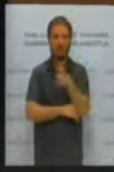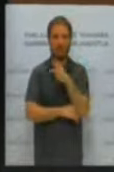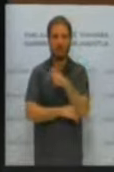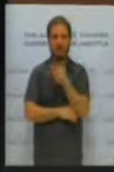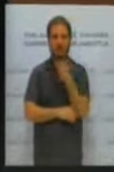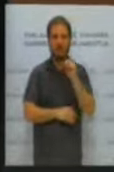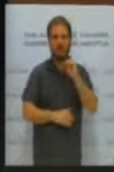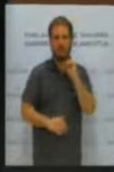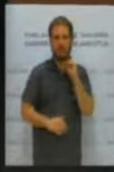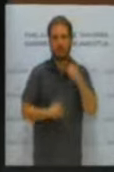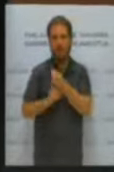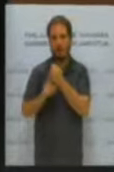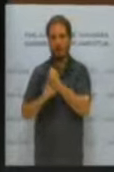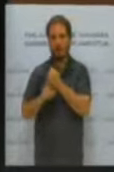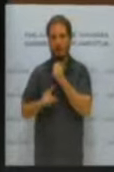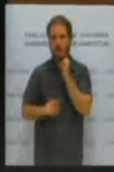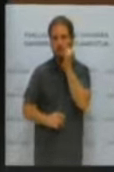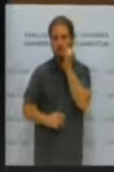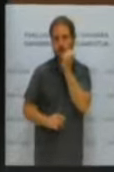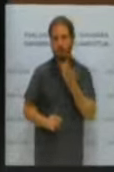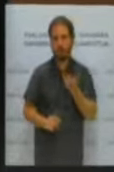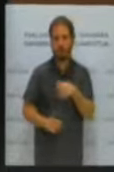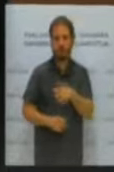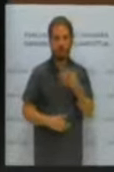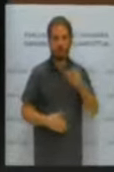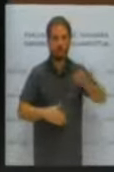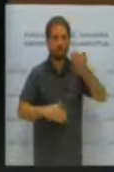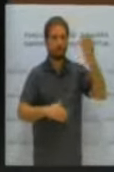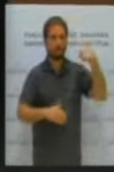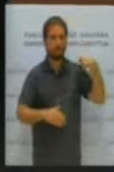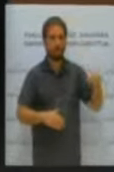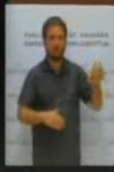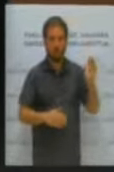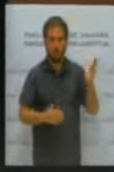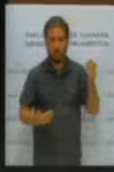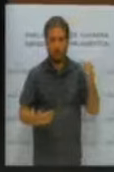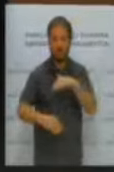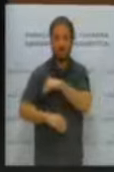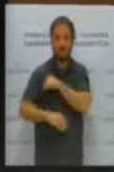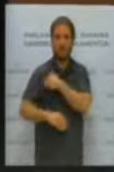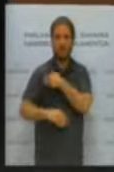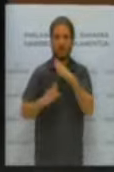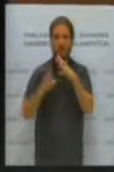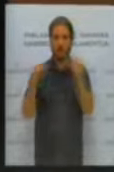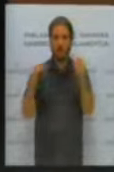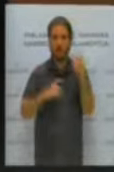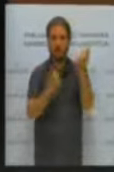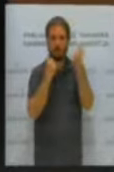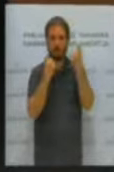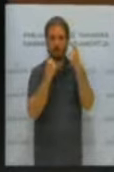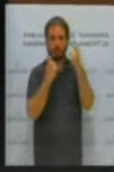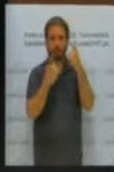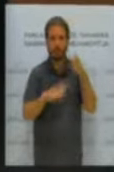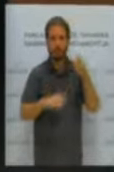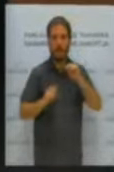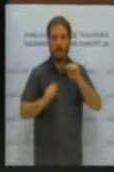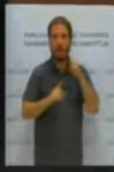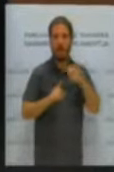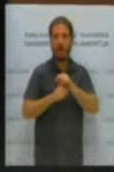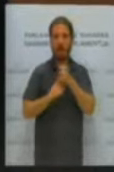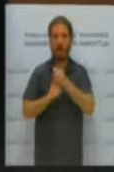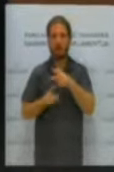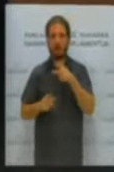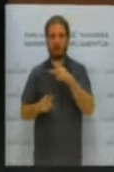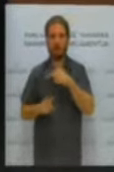Y ya sabíamos lo que nos decían en la facultad sobre el abuso del derecho. El abuso del derecho no es derecho, es simplemente abuso.